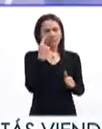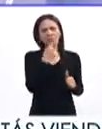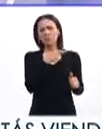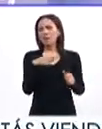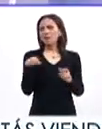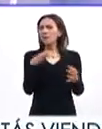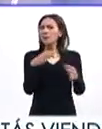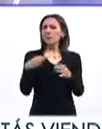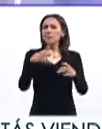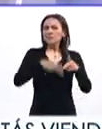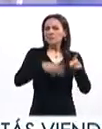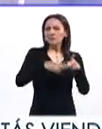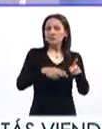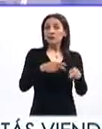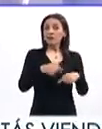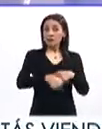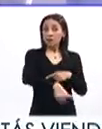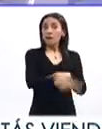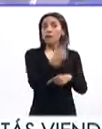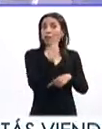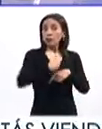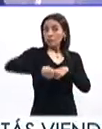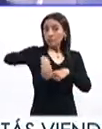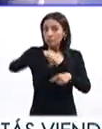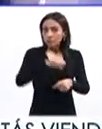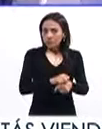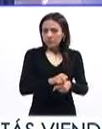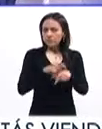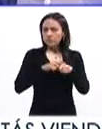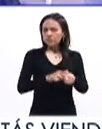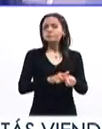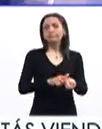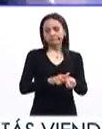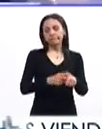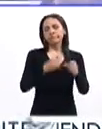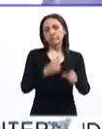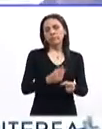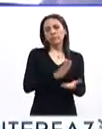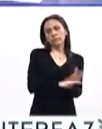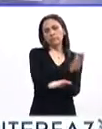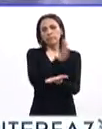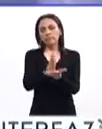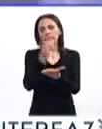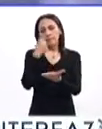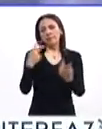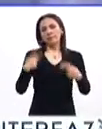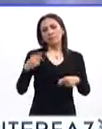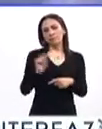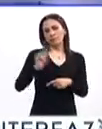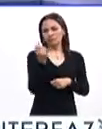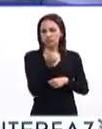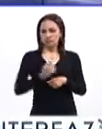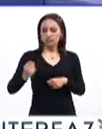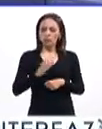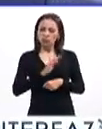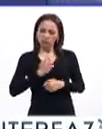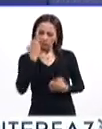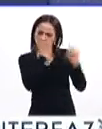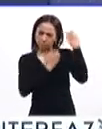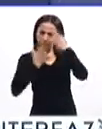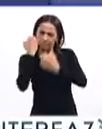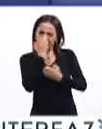durante más de dos semanas, seguramente hay que acudir a que el especialista valore. Claro, esas dos semanas